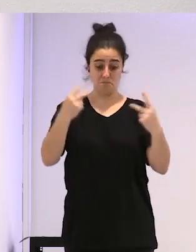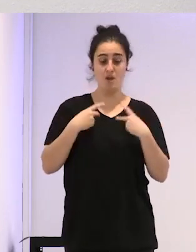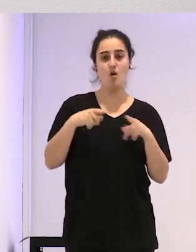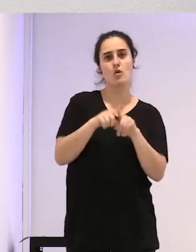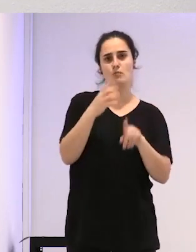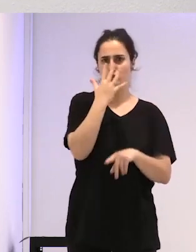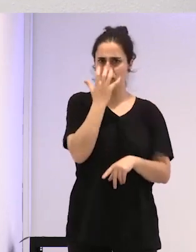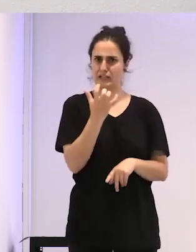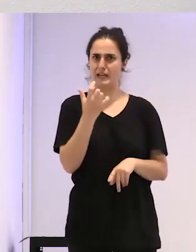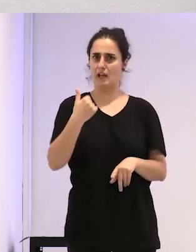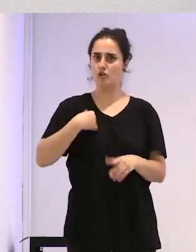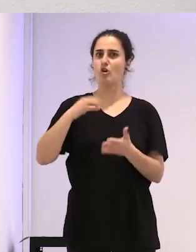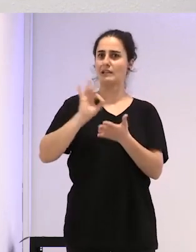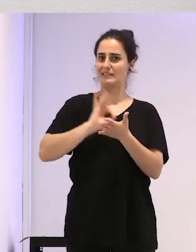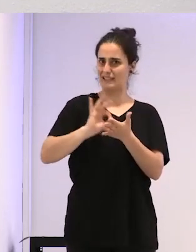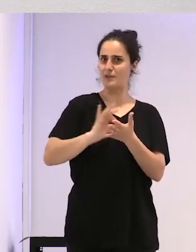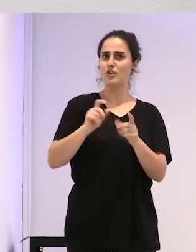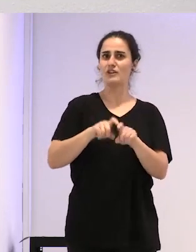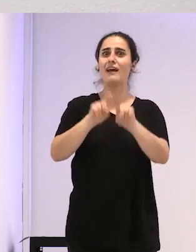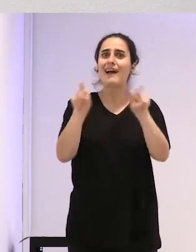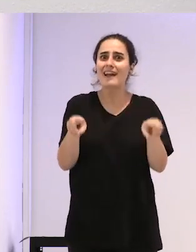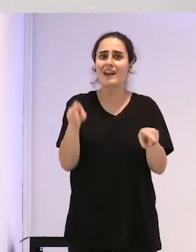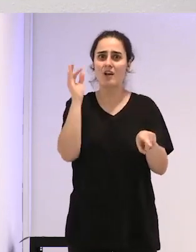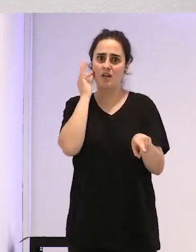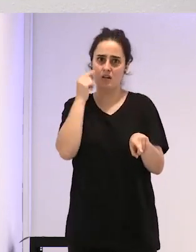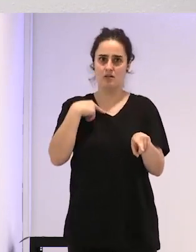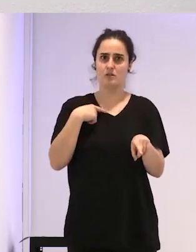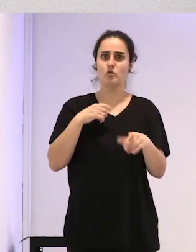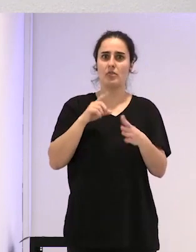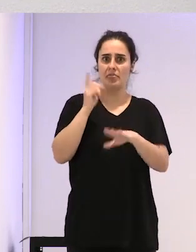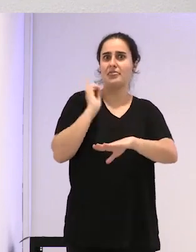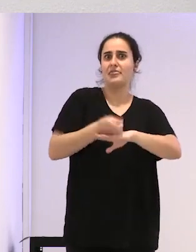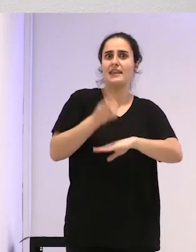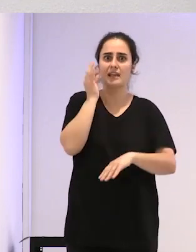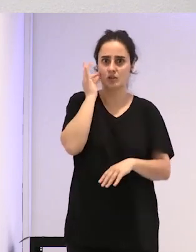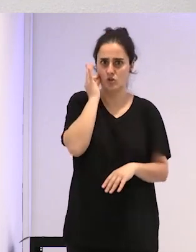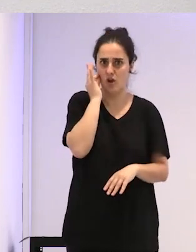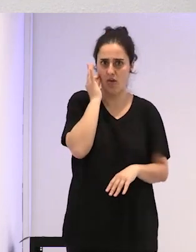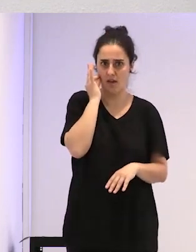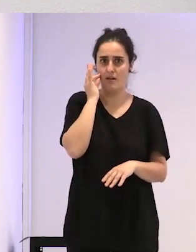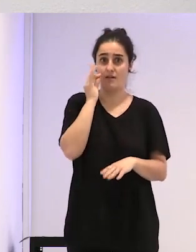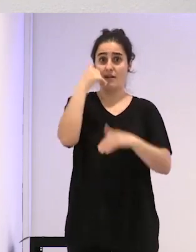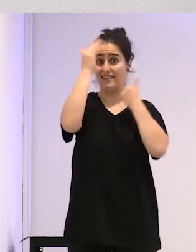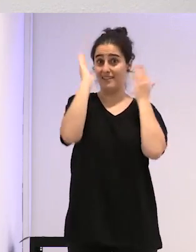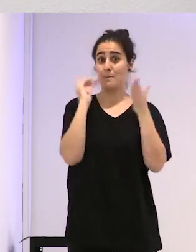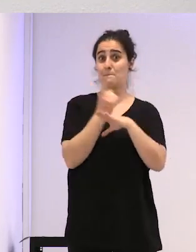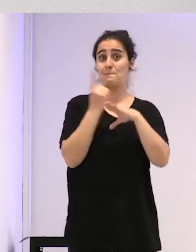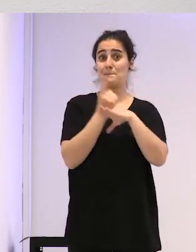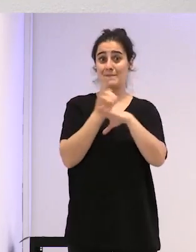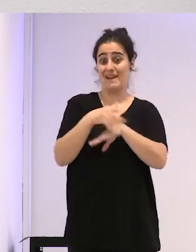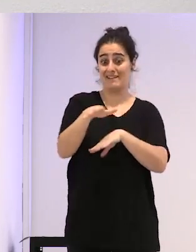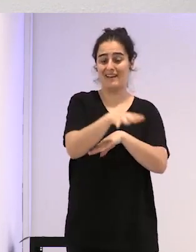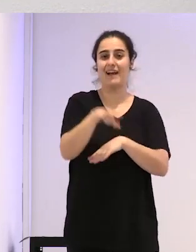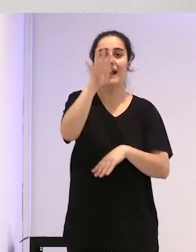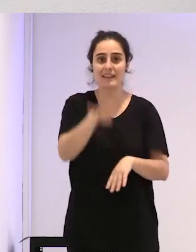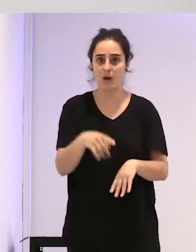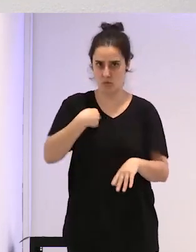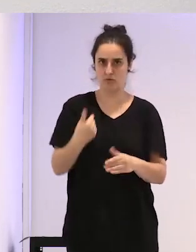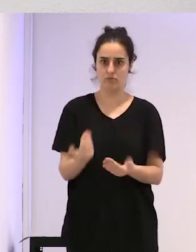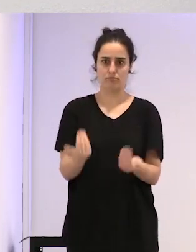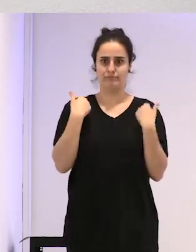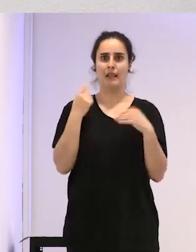bueno, he llegado a ser directora de servicios de ginecología en atención primaria en Cataluña y en